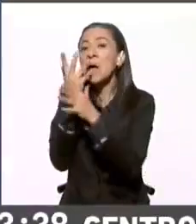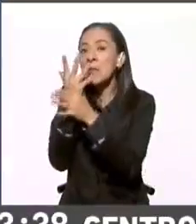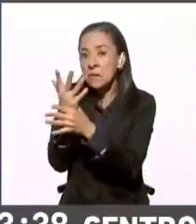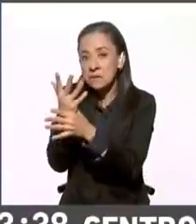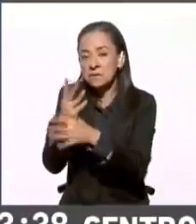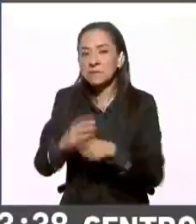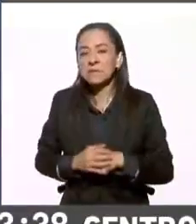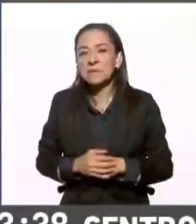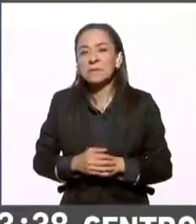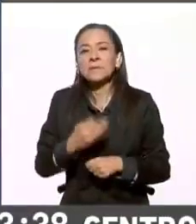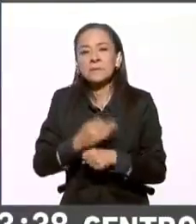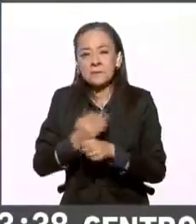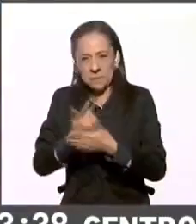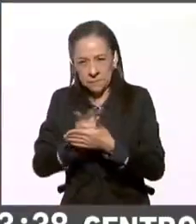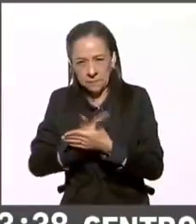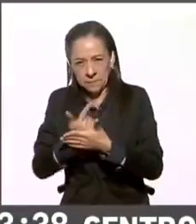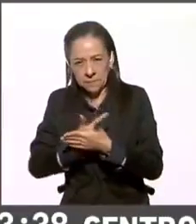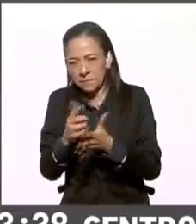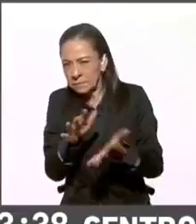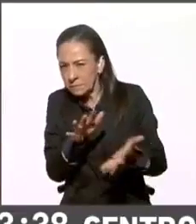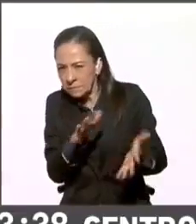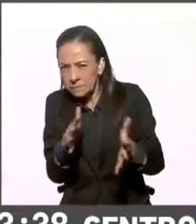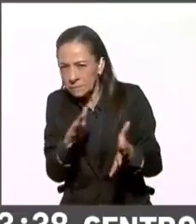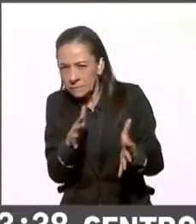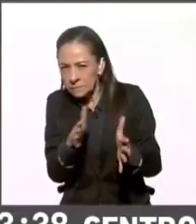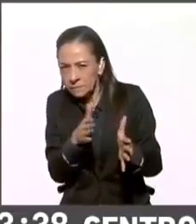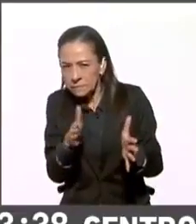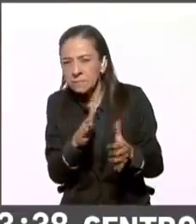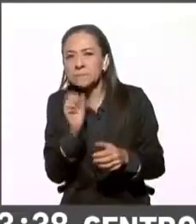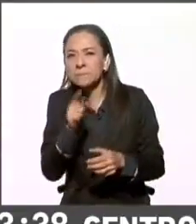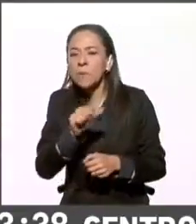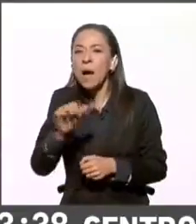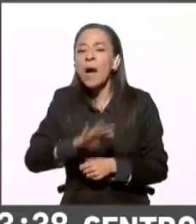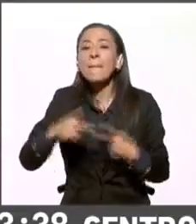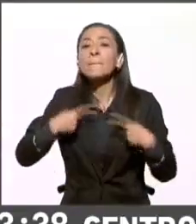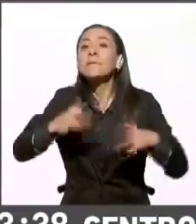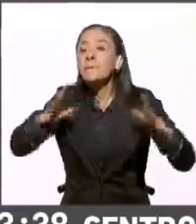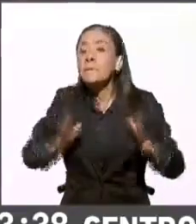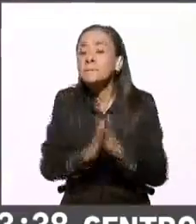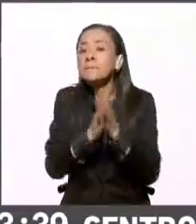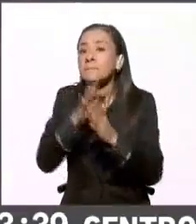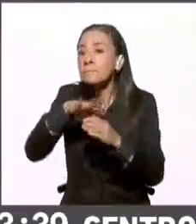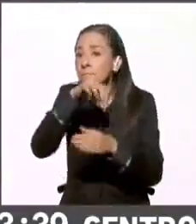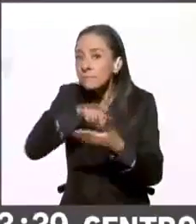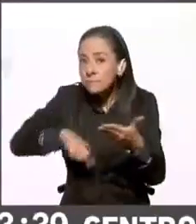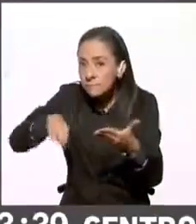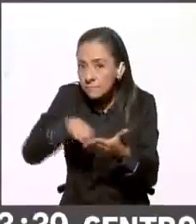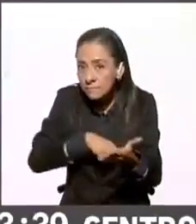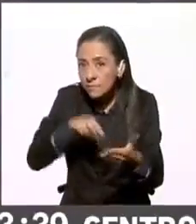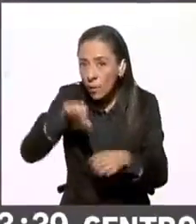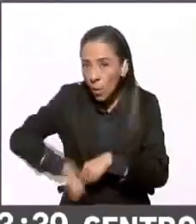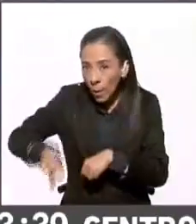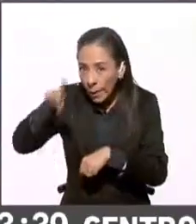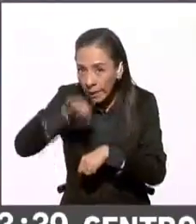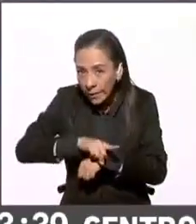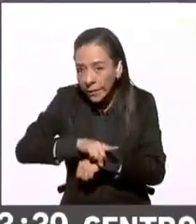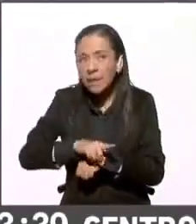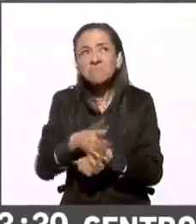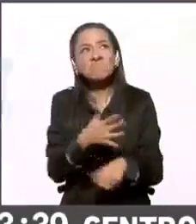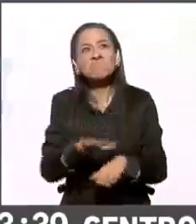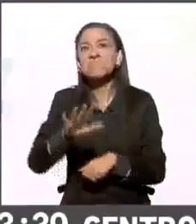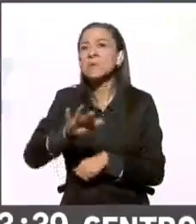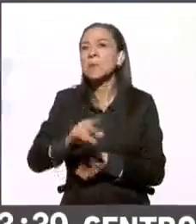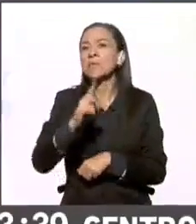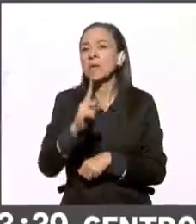dato aproximado sobre la participación ciudadana en la jornada electoral entre el 51